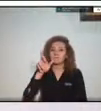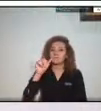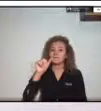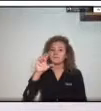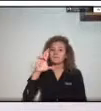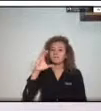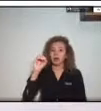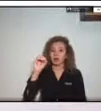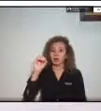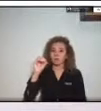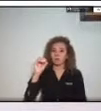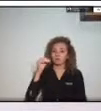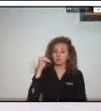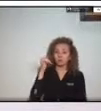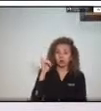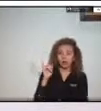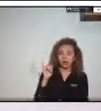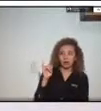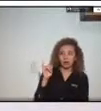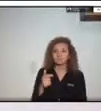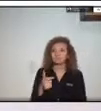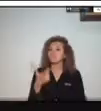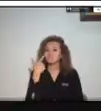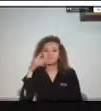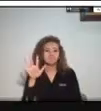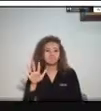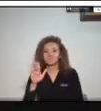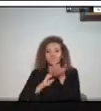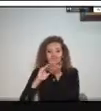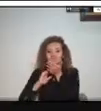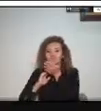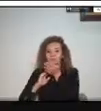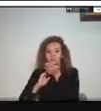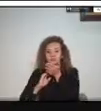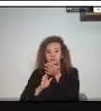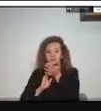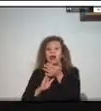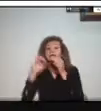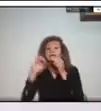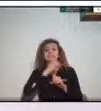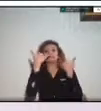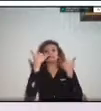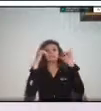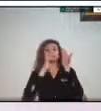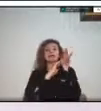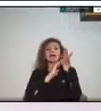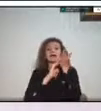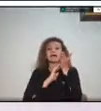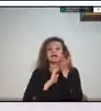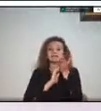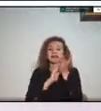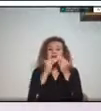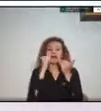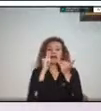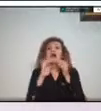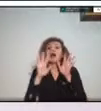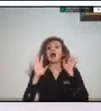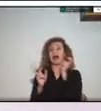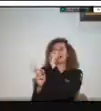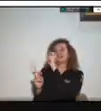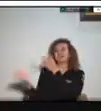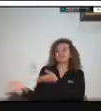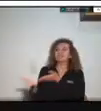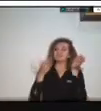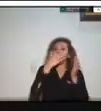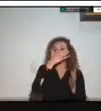bueno parece que no si ya llegué ya llegué hola ok adelante si bien pueda me